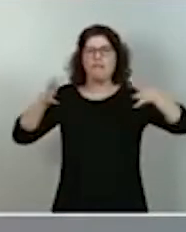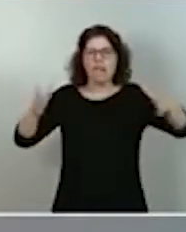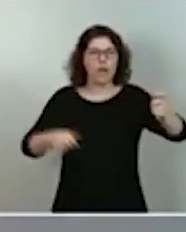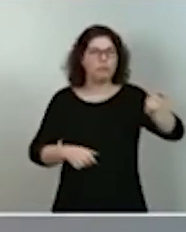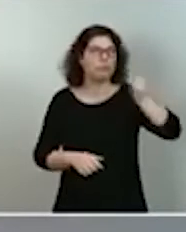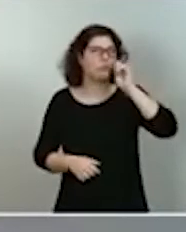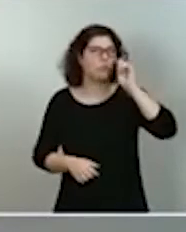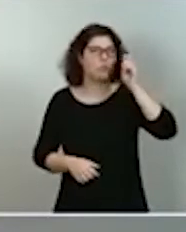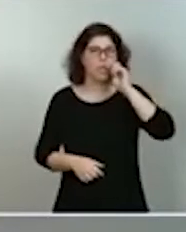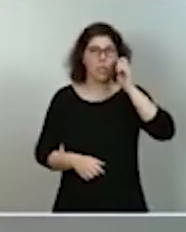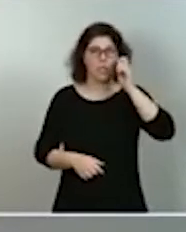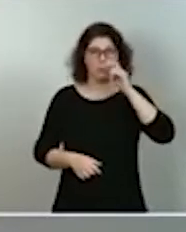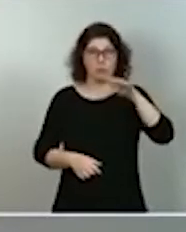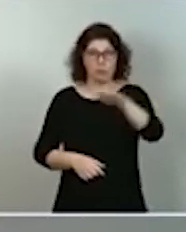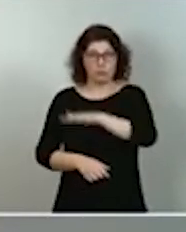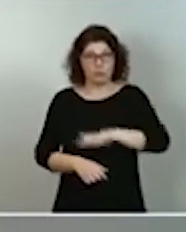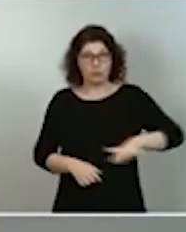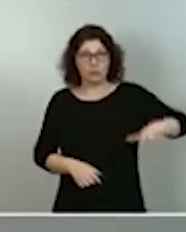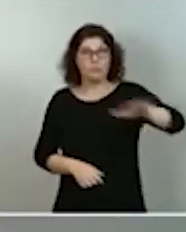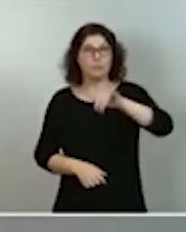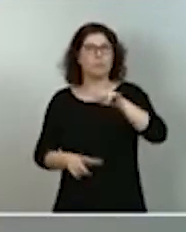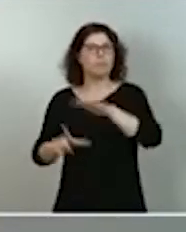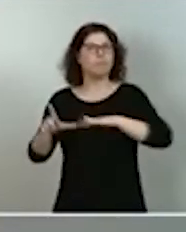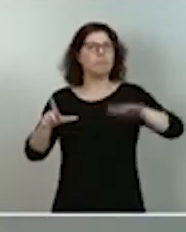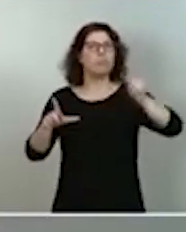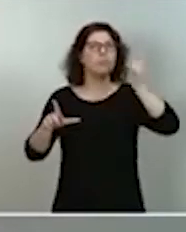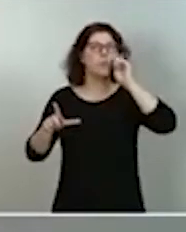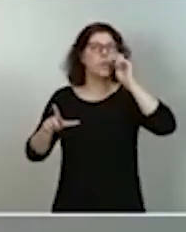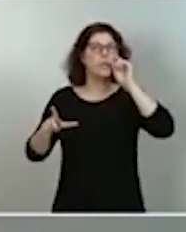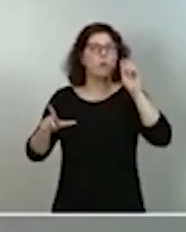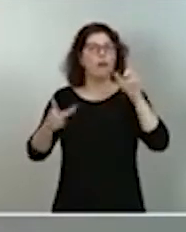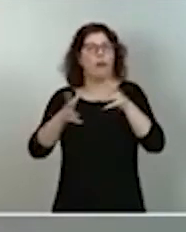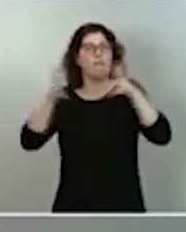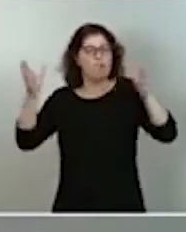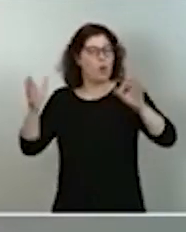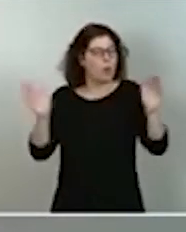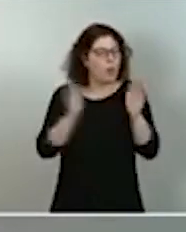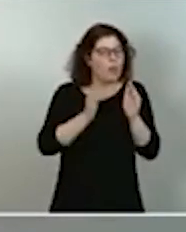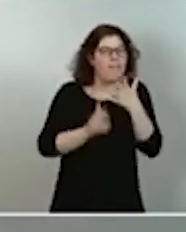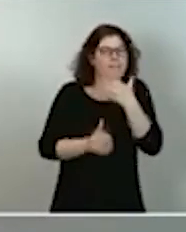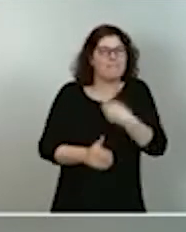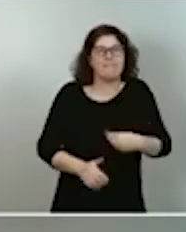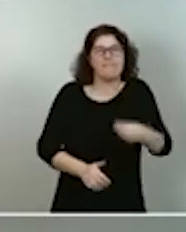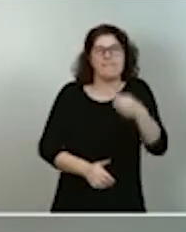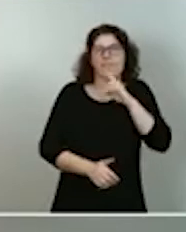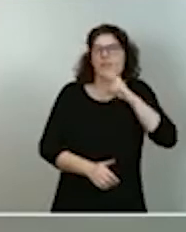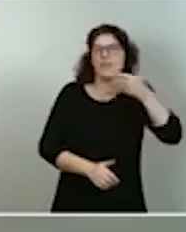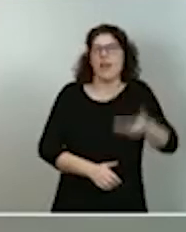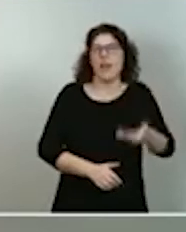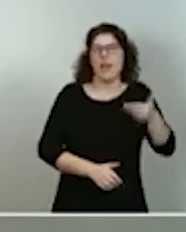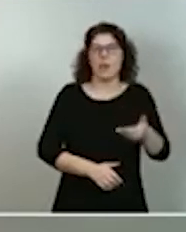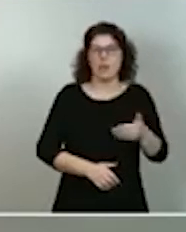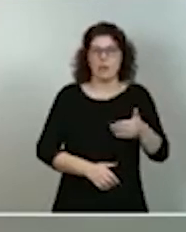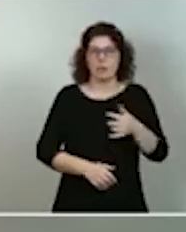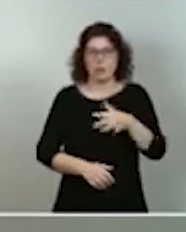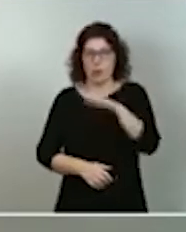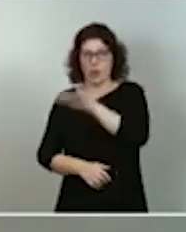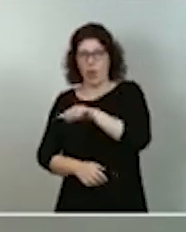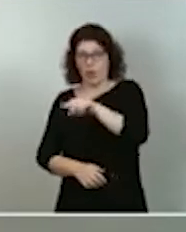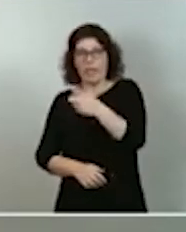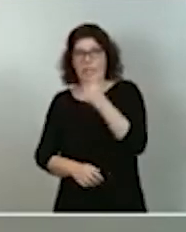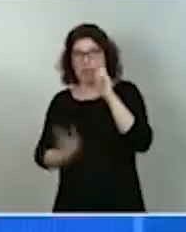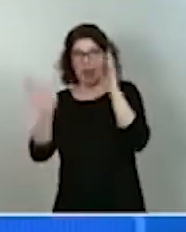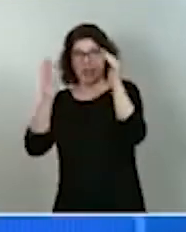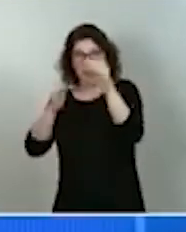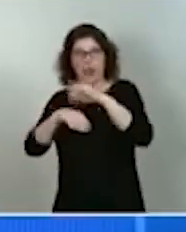grandes asentamientos urbanos o pequeños y valiosos rincones. Espacios que necesitan una agenda verde y una agenda azul reforzadas,